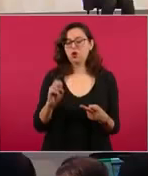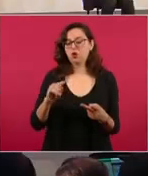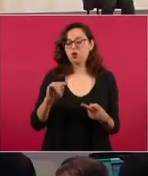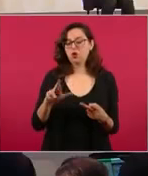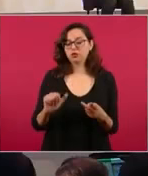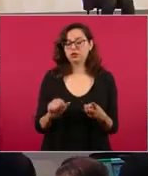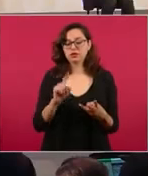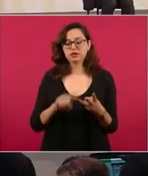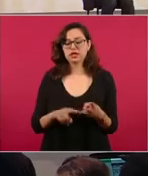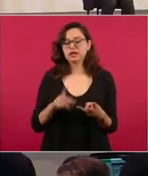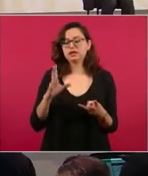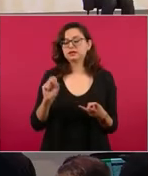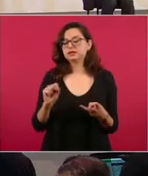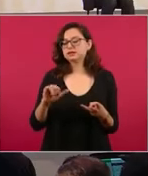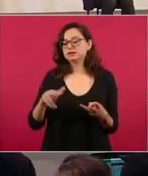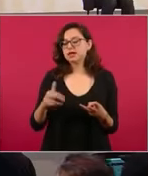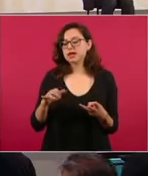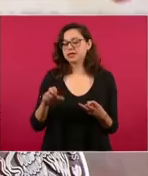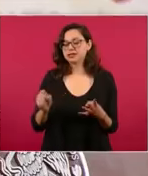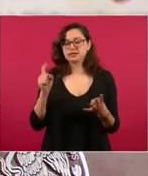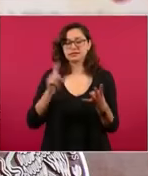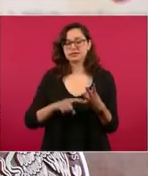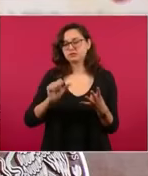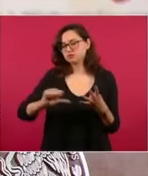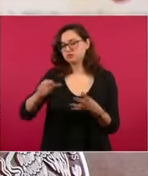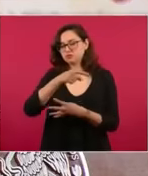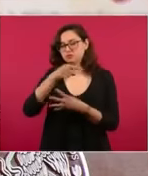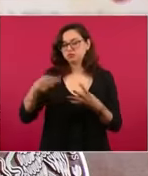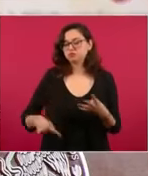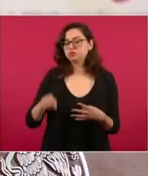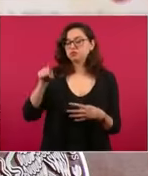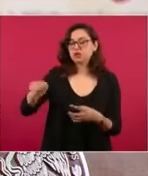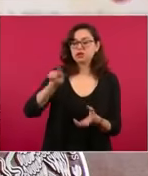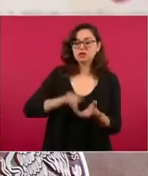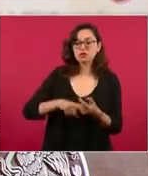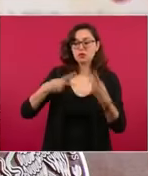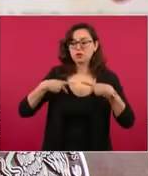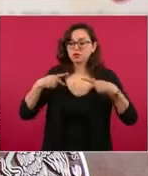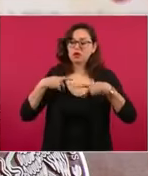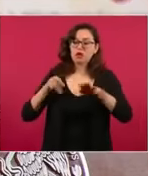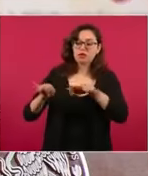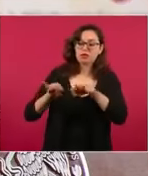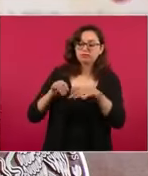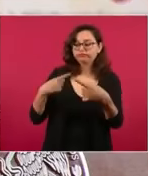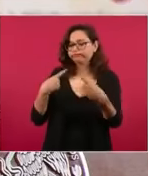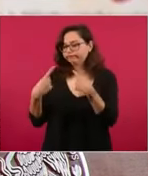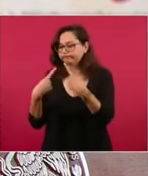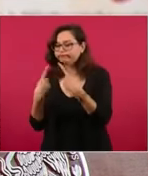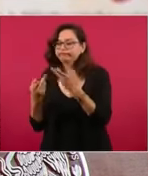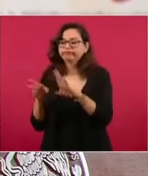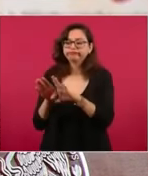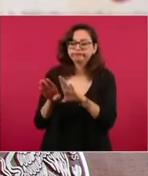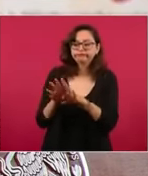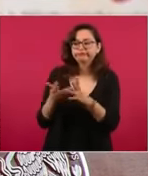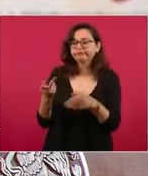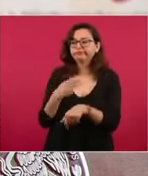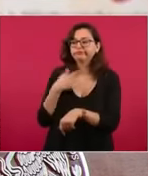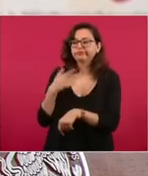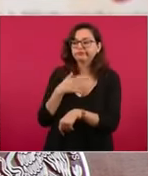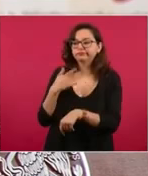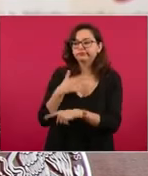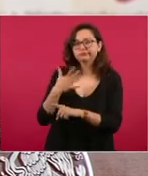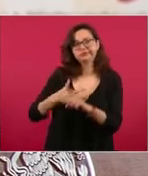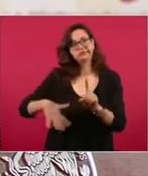y también en el de Sánchez Piedra, se está fortaleciendo el diálogo con la base trabajadora sobre las características